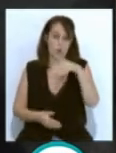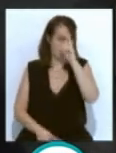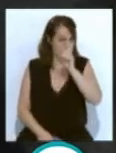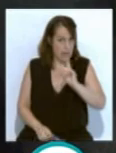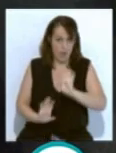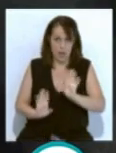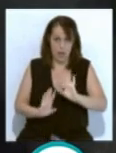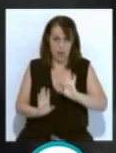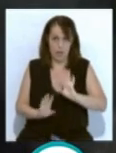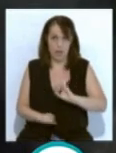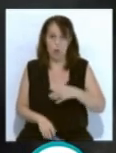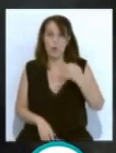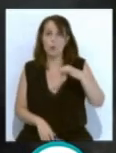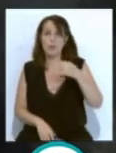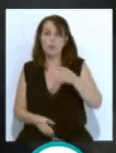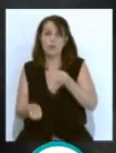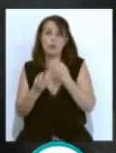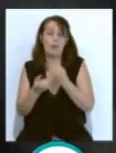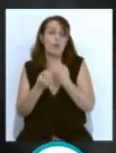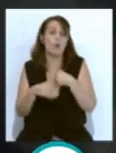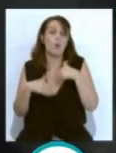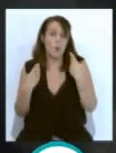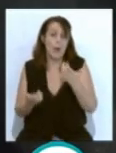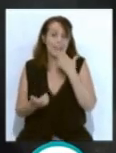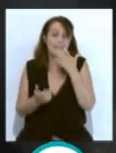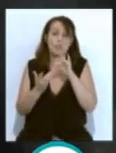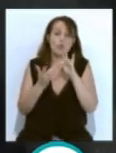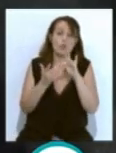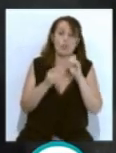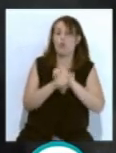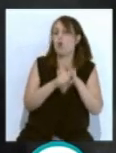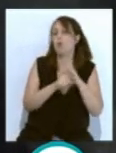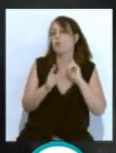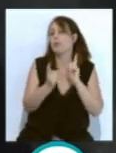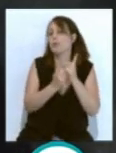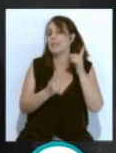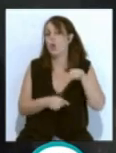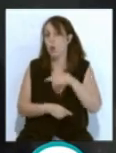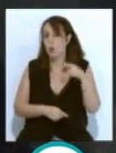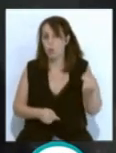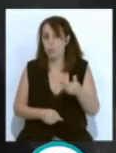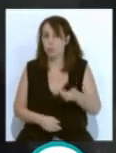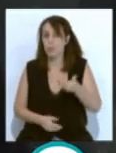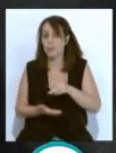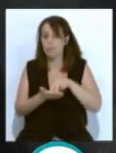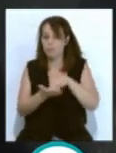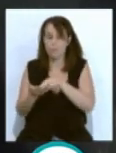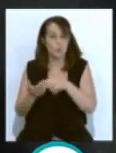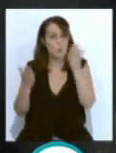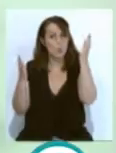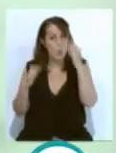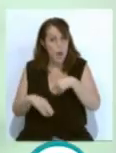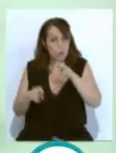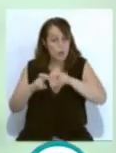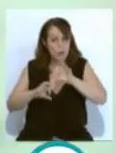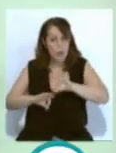nada de nada. La única información que tiene la aplicación es si ha estado en contacto con otras personas. Esto es muy importante. No hay geolocalización, no te están buscando.